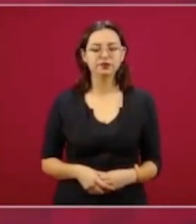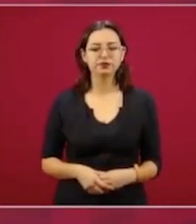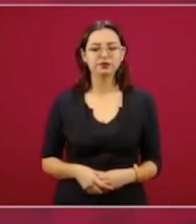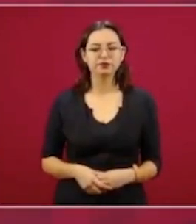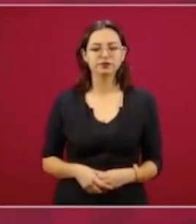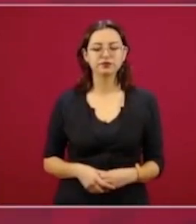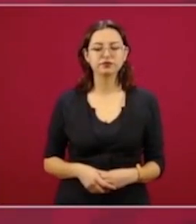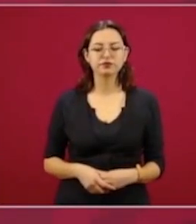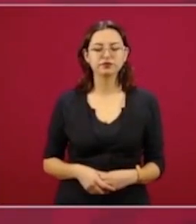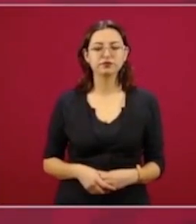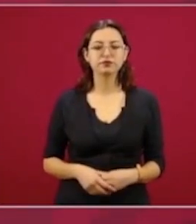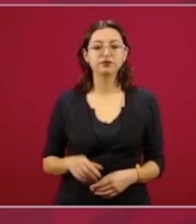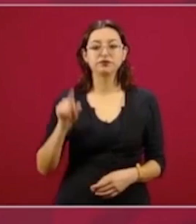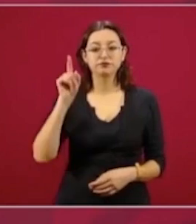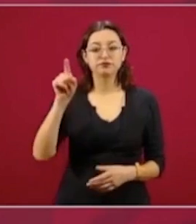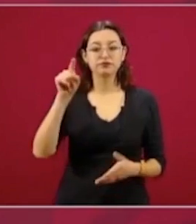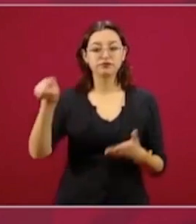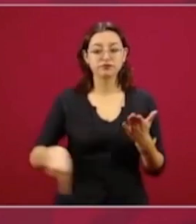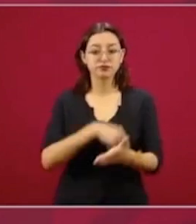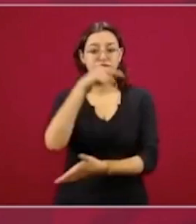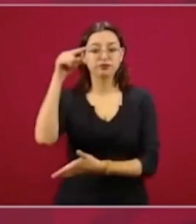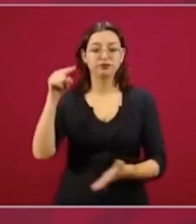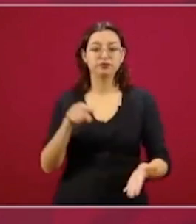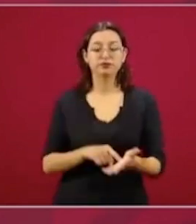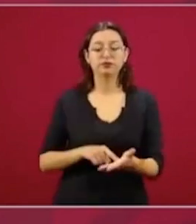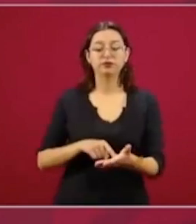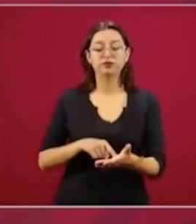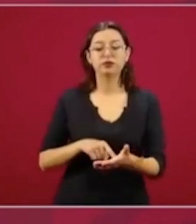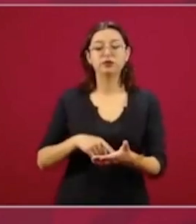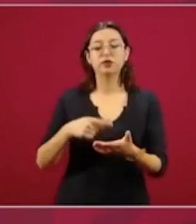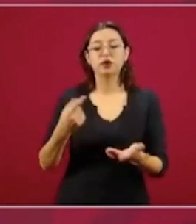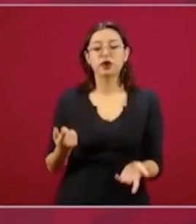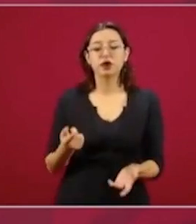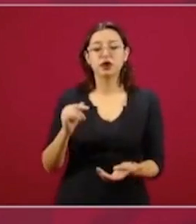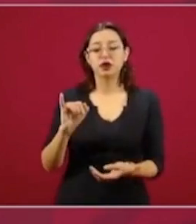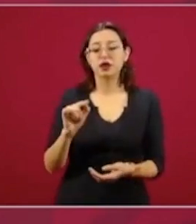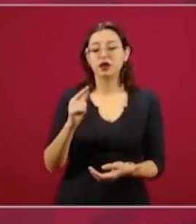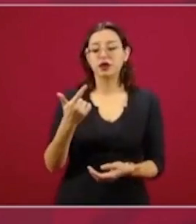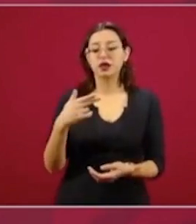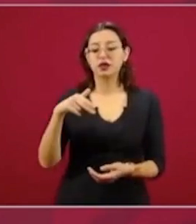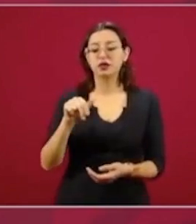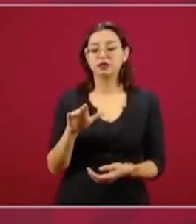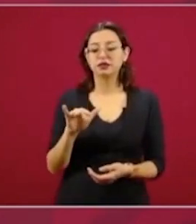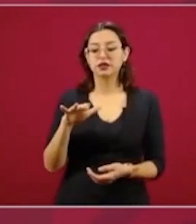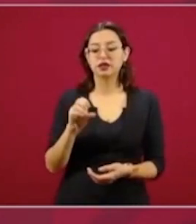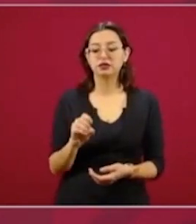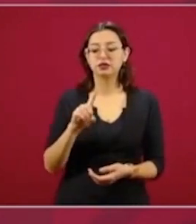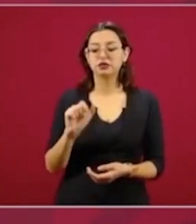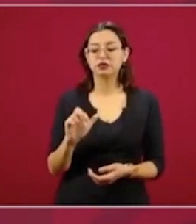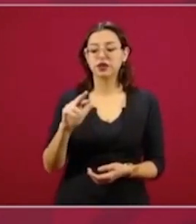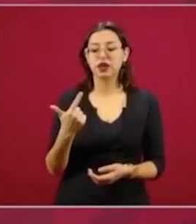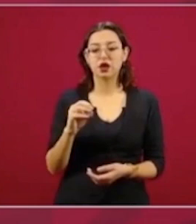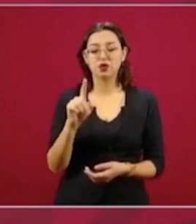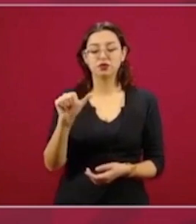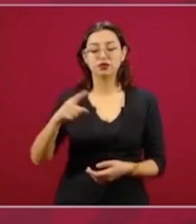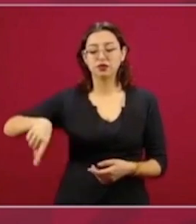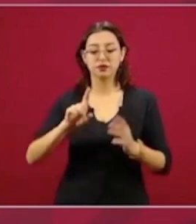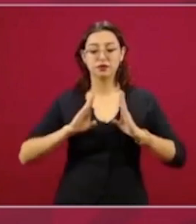arenga de Ignacio Zaragoza, a las tropas mexicanas,